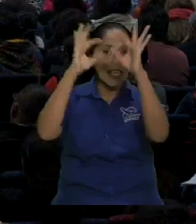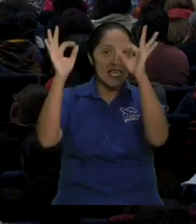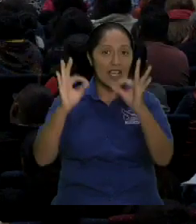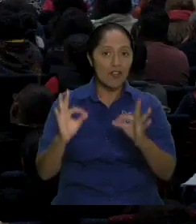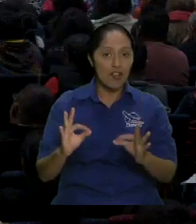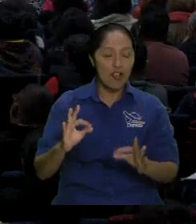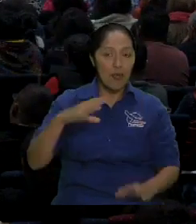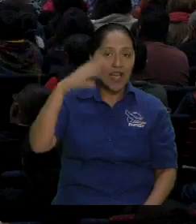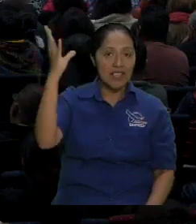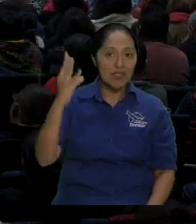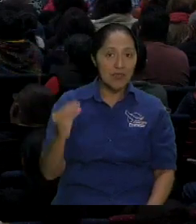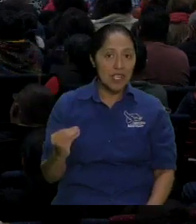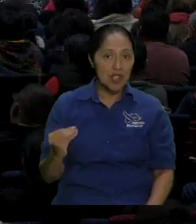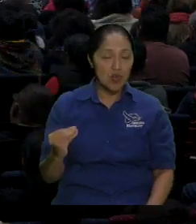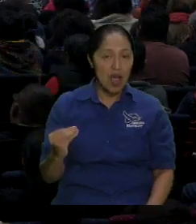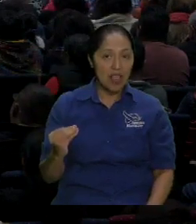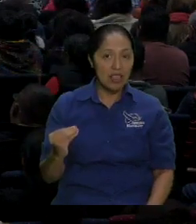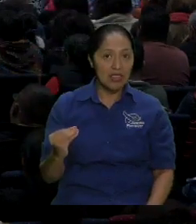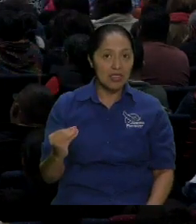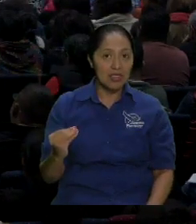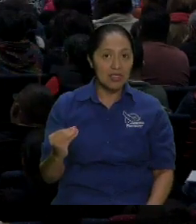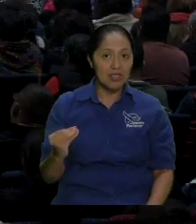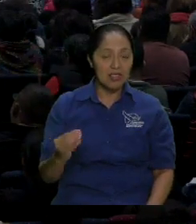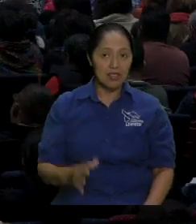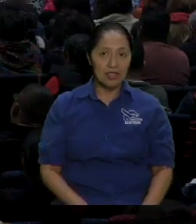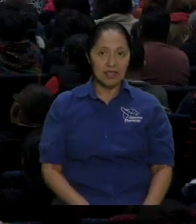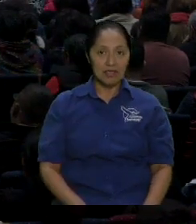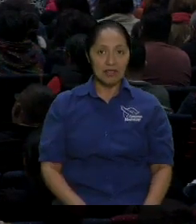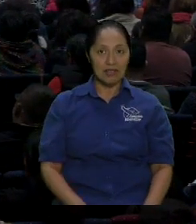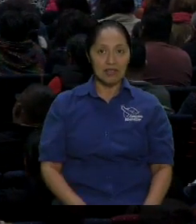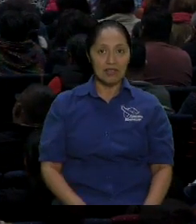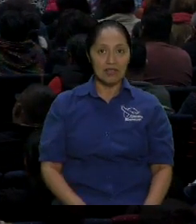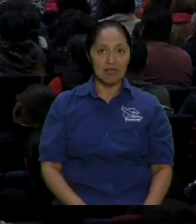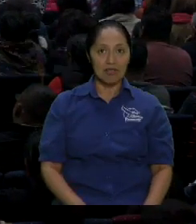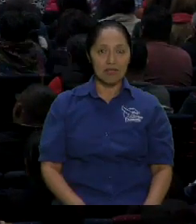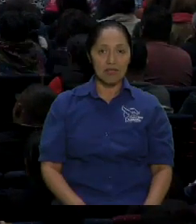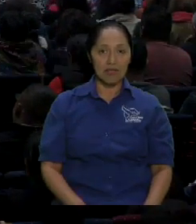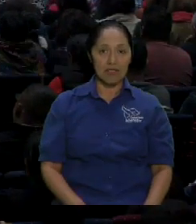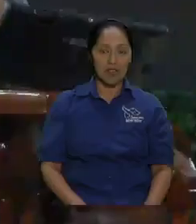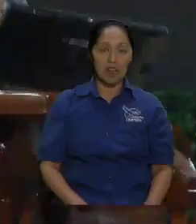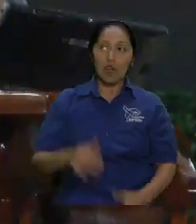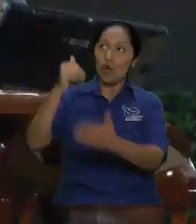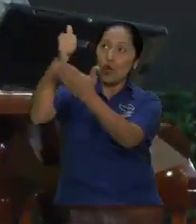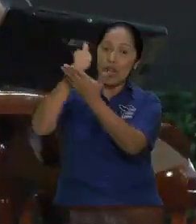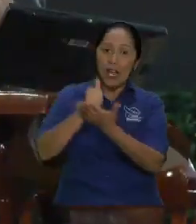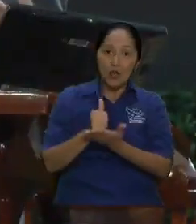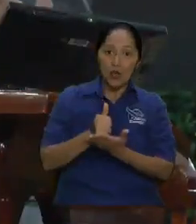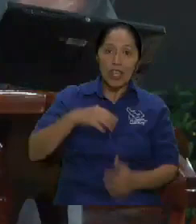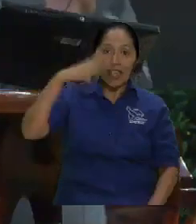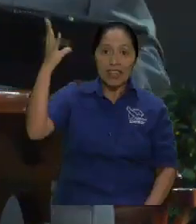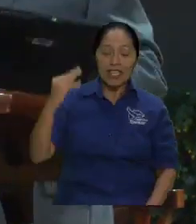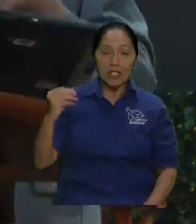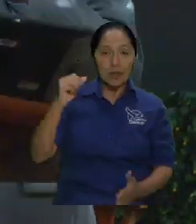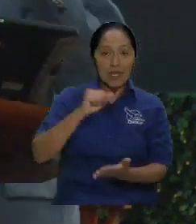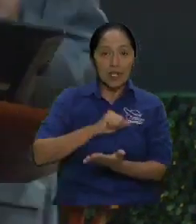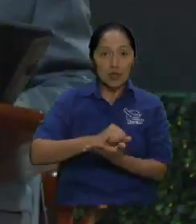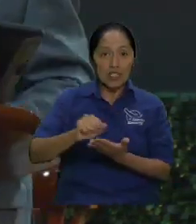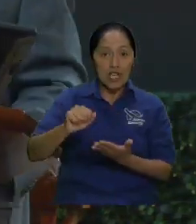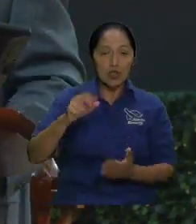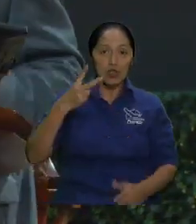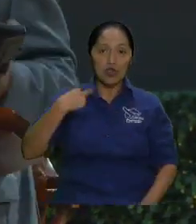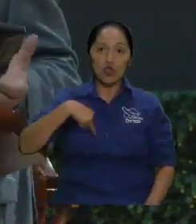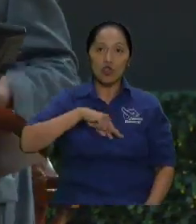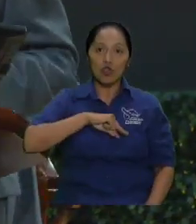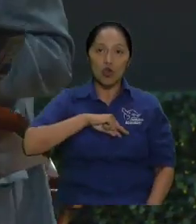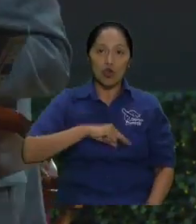El dietista, el nutricionista ahí tiene que ser por excelencia el Espíritu Santo. Pero y si el ministro no se deja